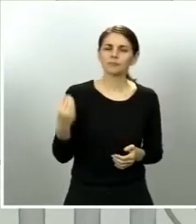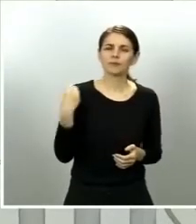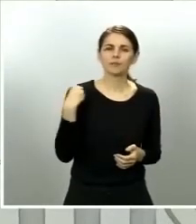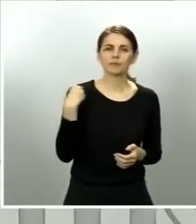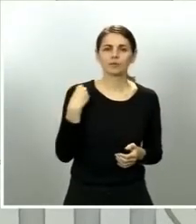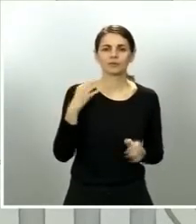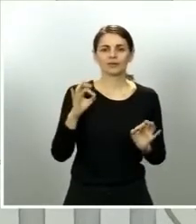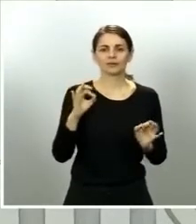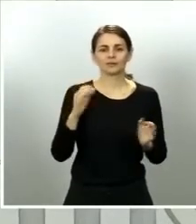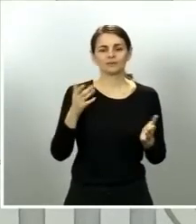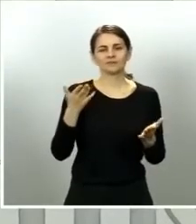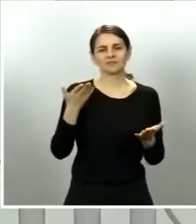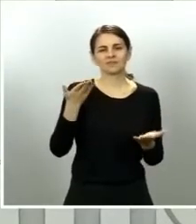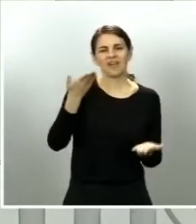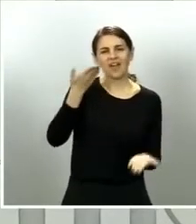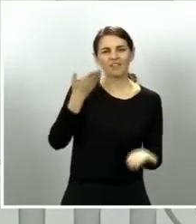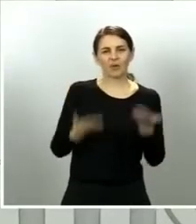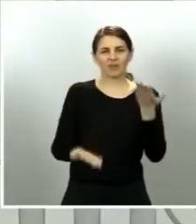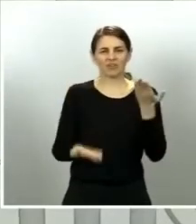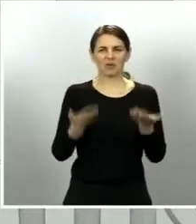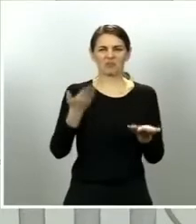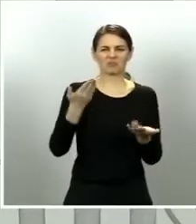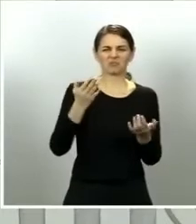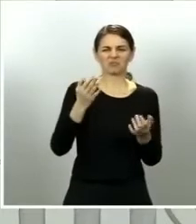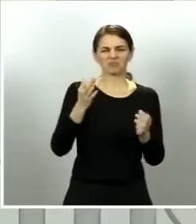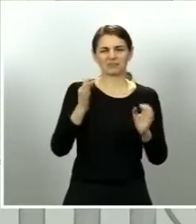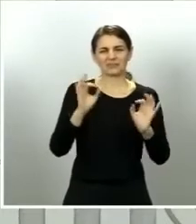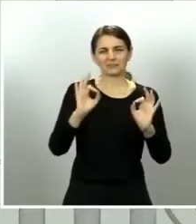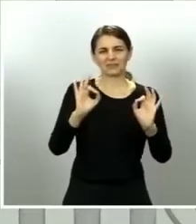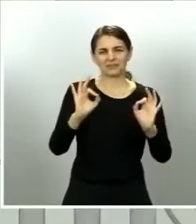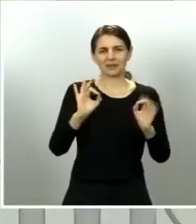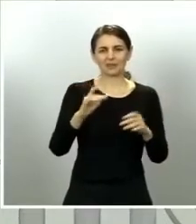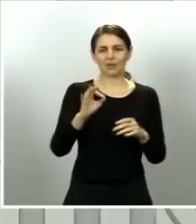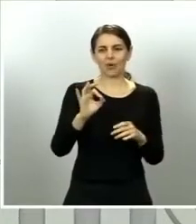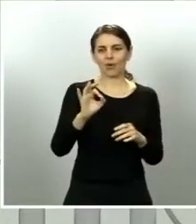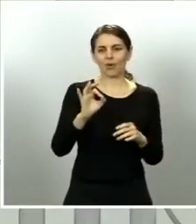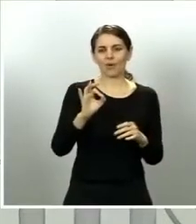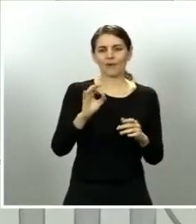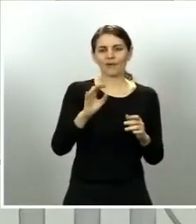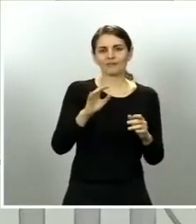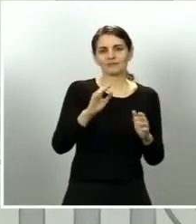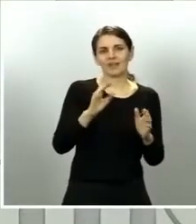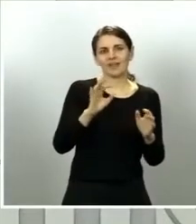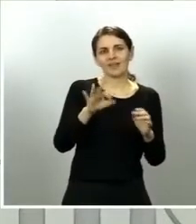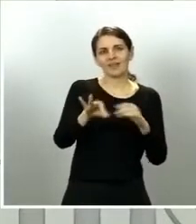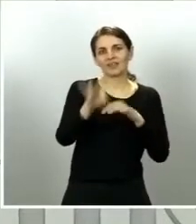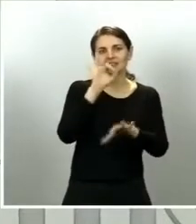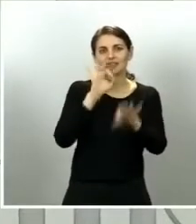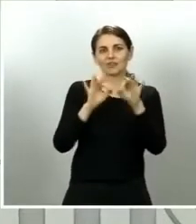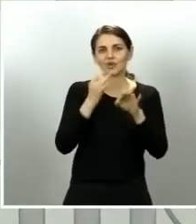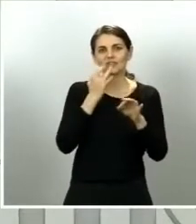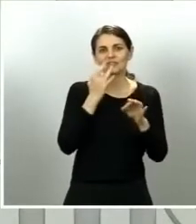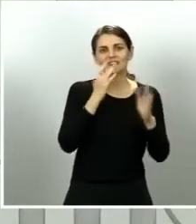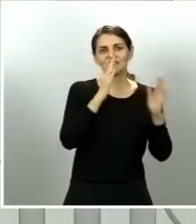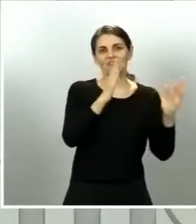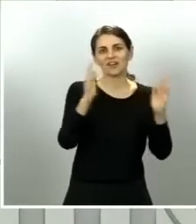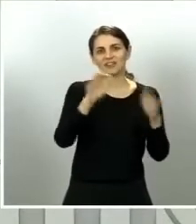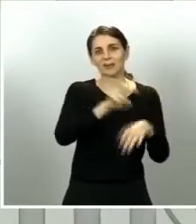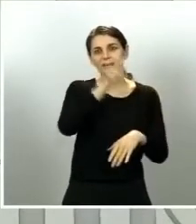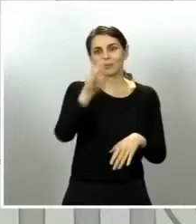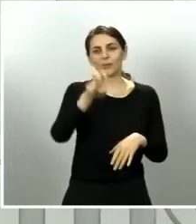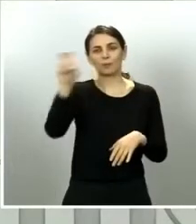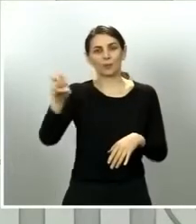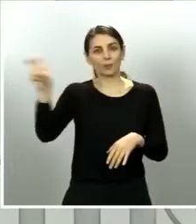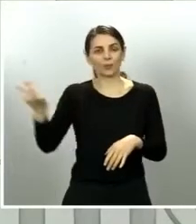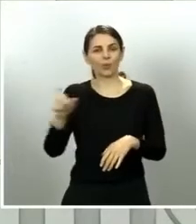examen la valoración la decisión de si procede o no cambiar de fase y en que condiciones y con que